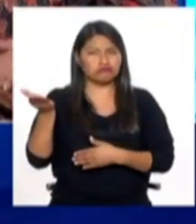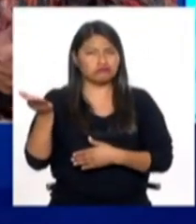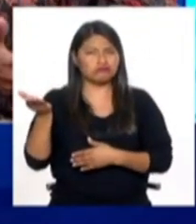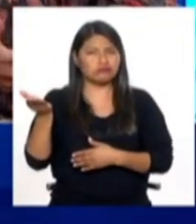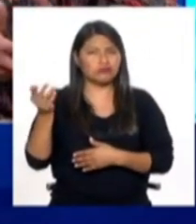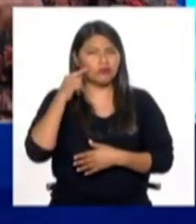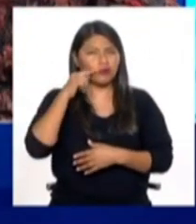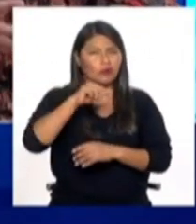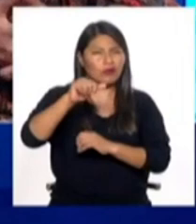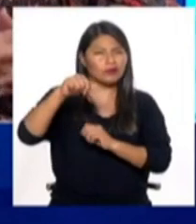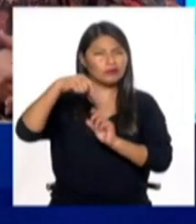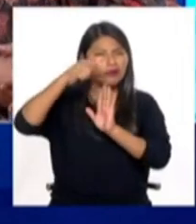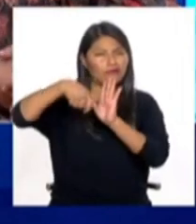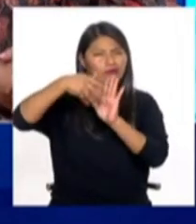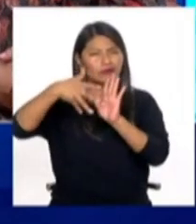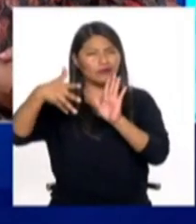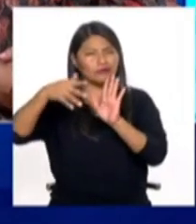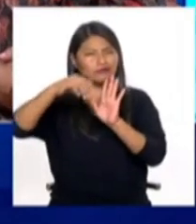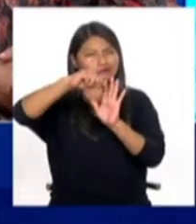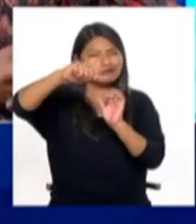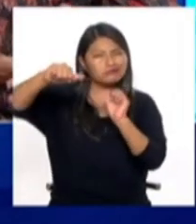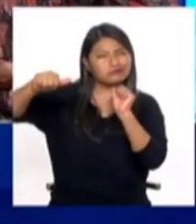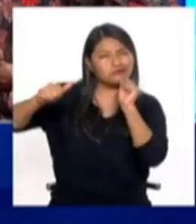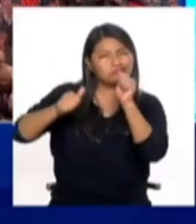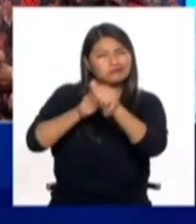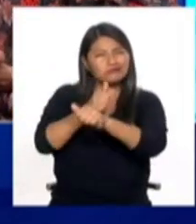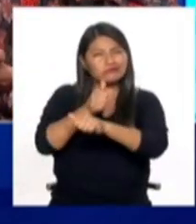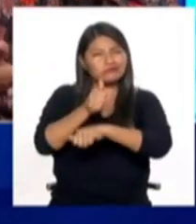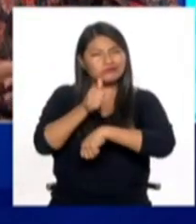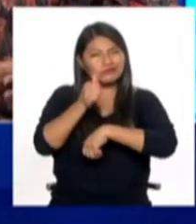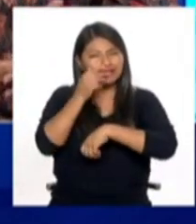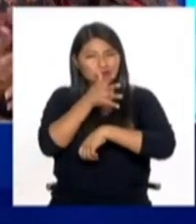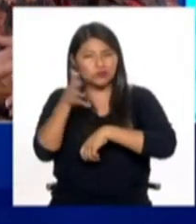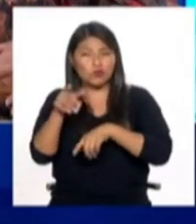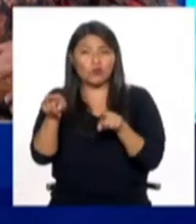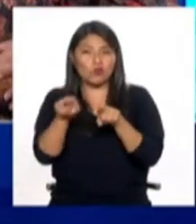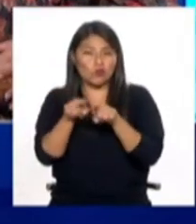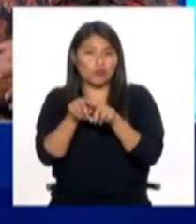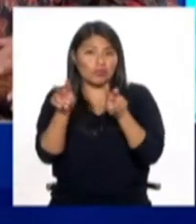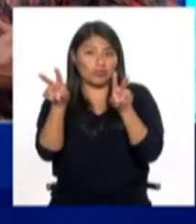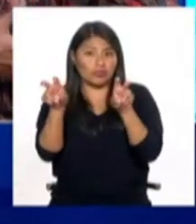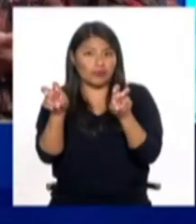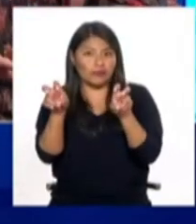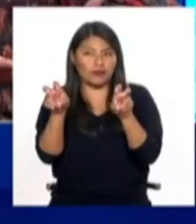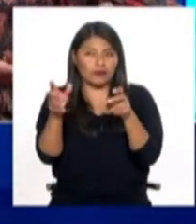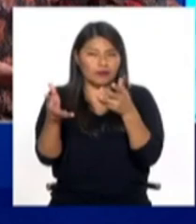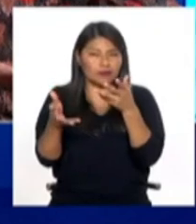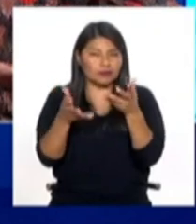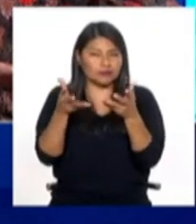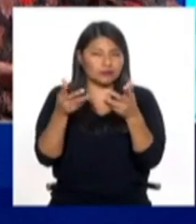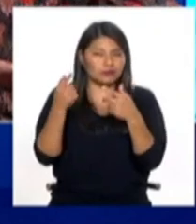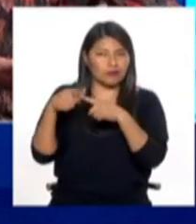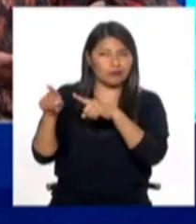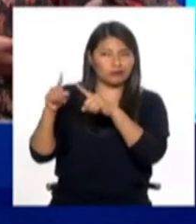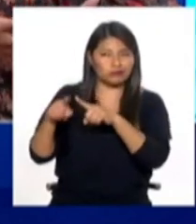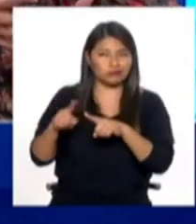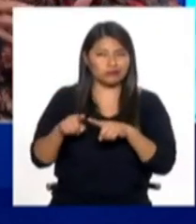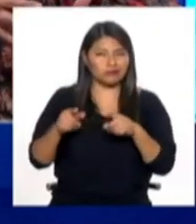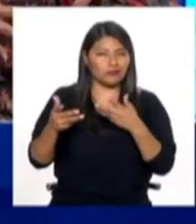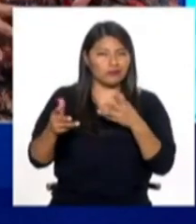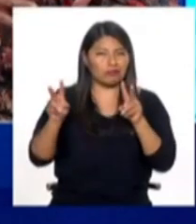de este video, no sé si tú lo has podido ver, lo que hay es un sesgo, decía yo, que está vinculado con ciertos estereotipos.